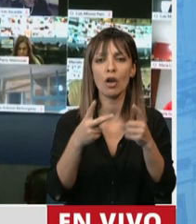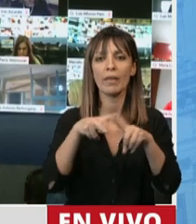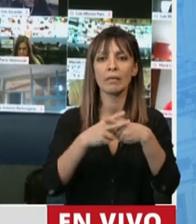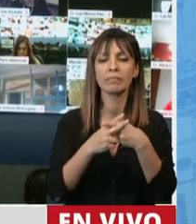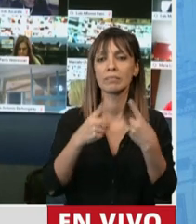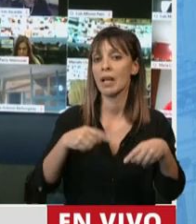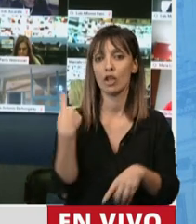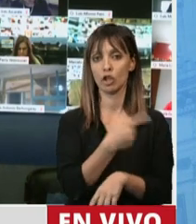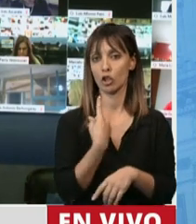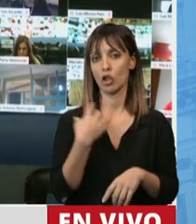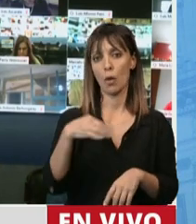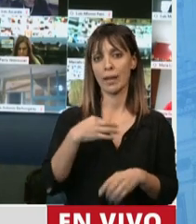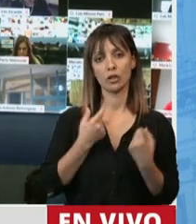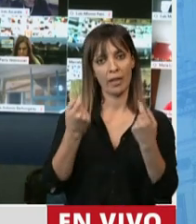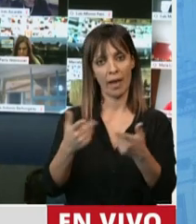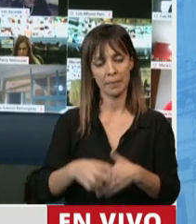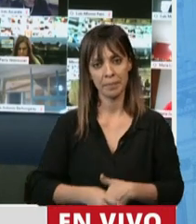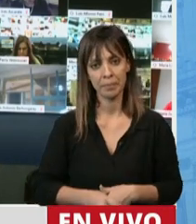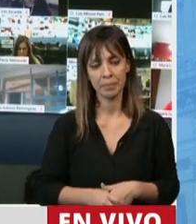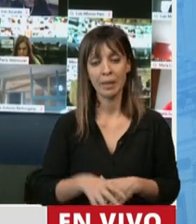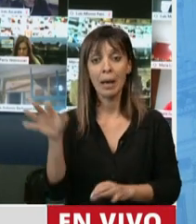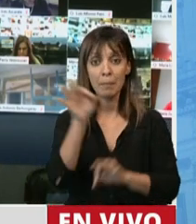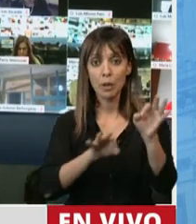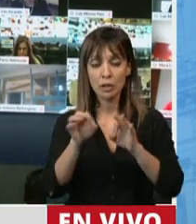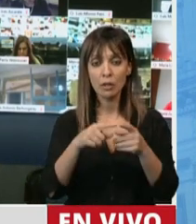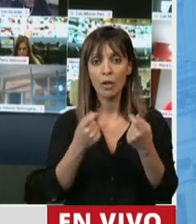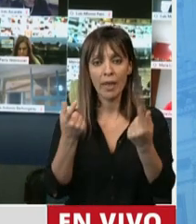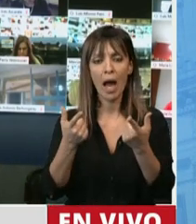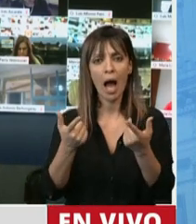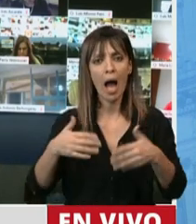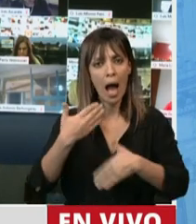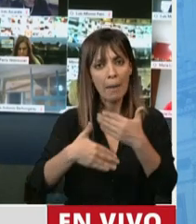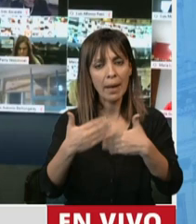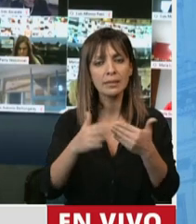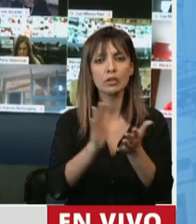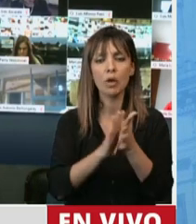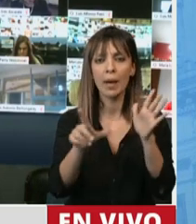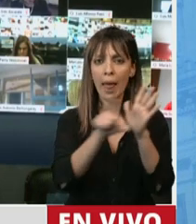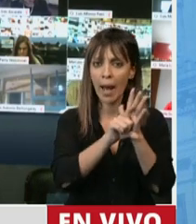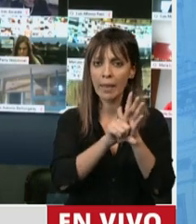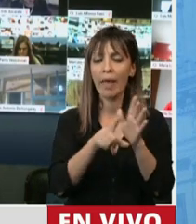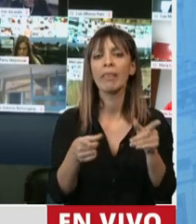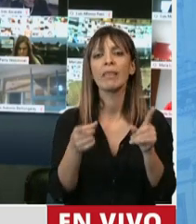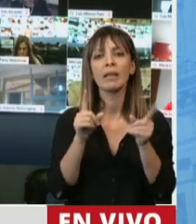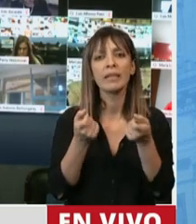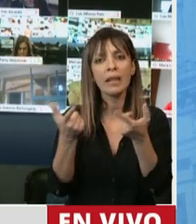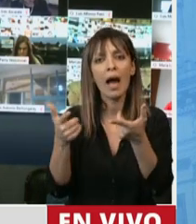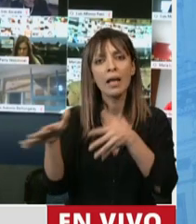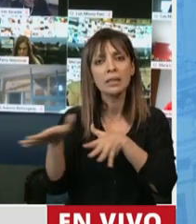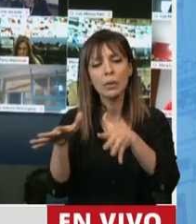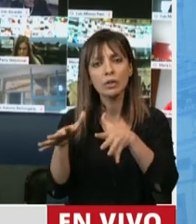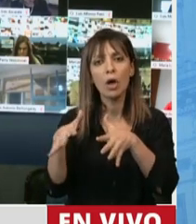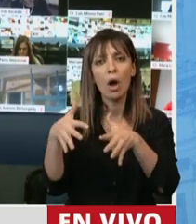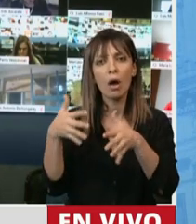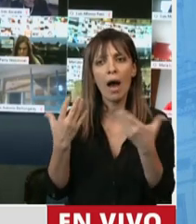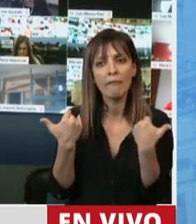obligaciones. El proyecto presenta un avance en materia de seguridad jurídica y contribuye a crear circunstancias favorables para el desarrollo